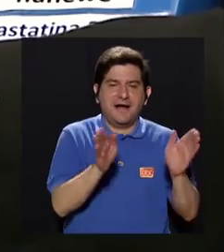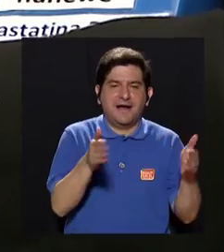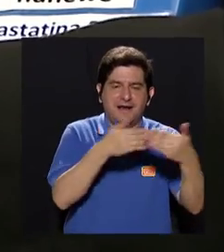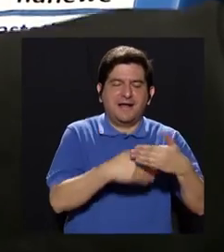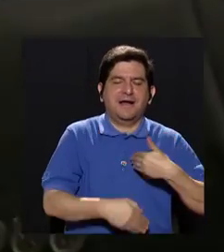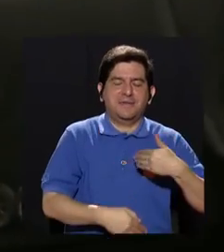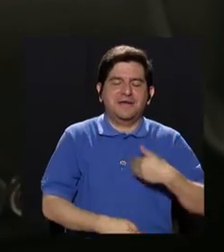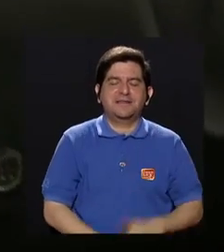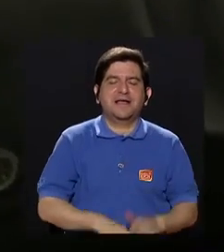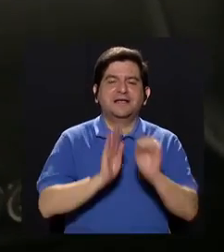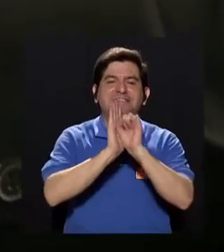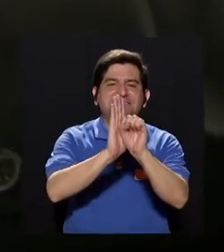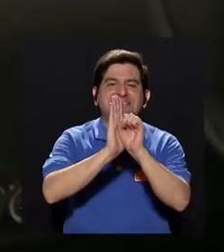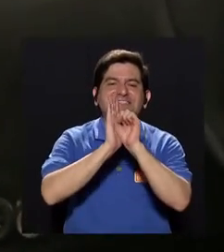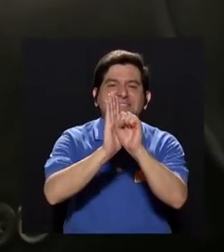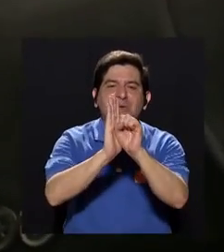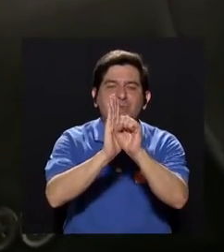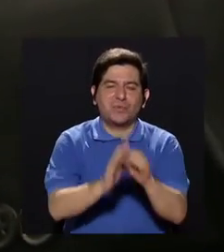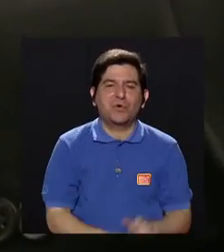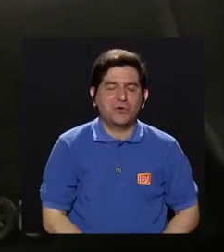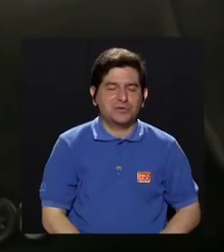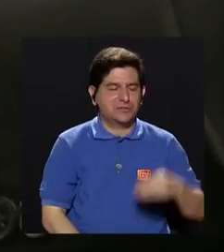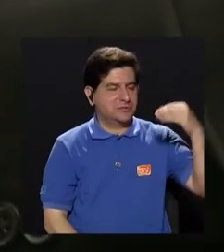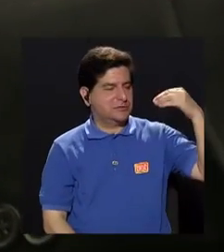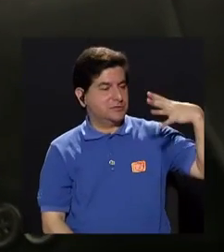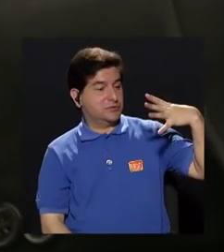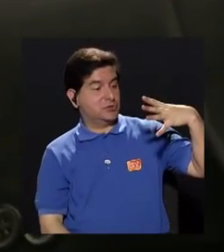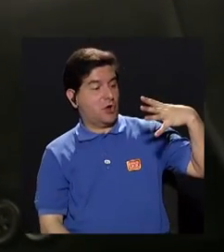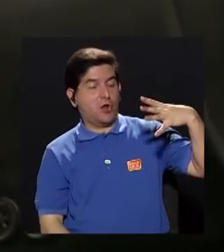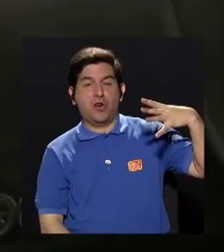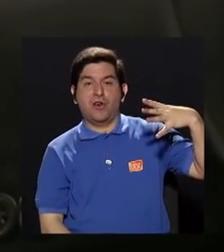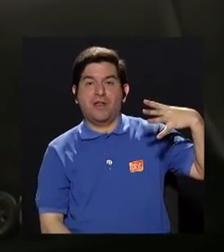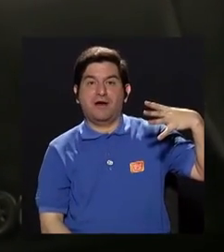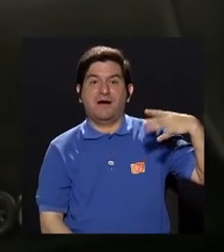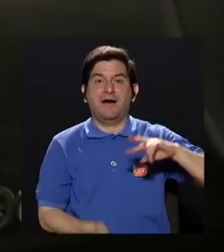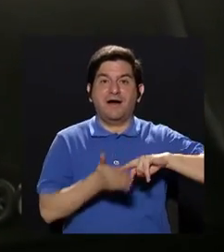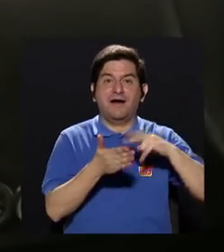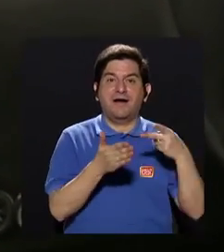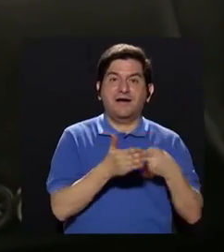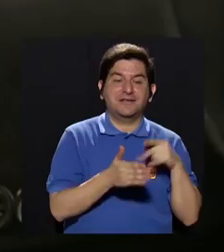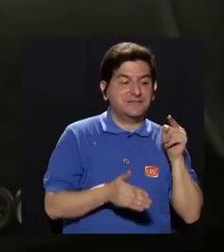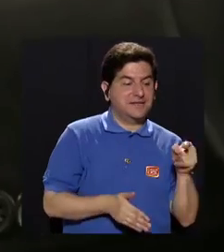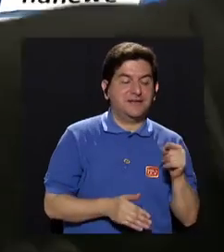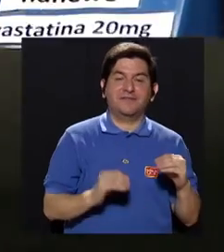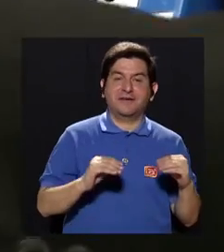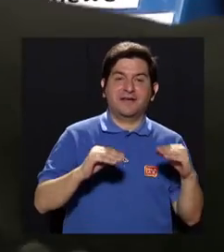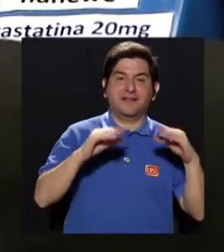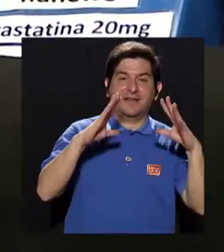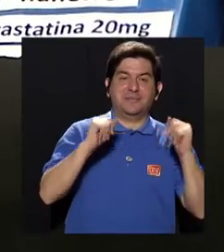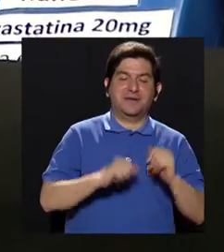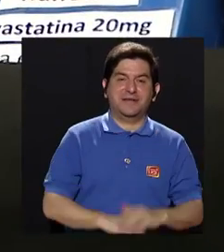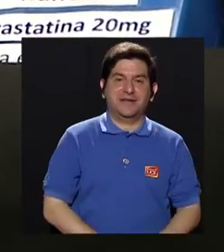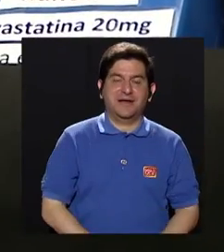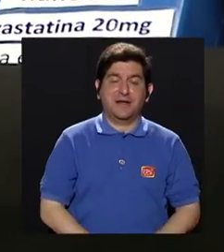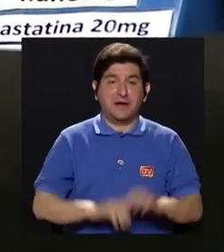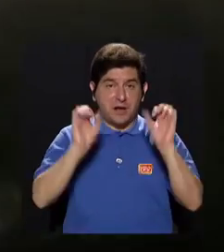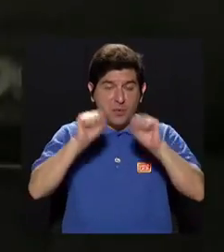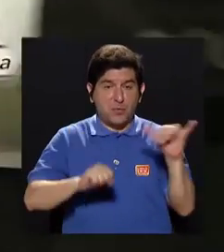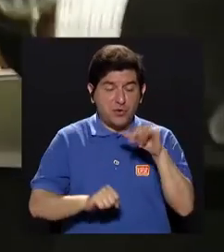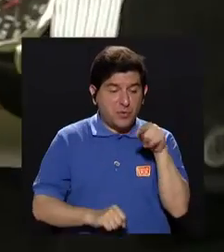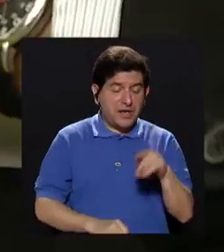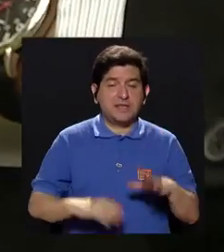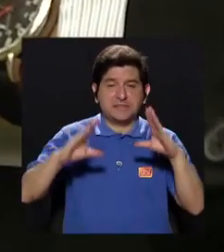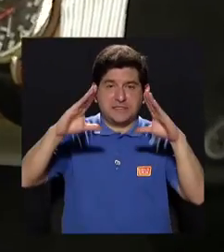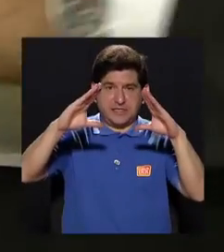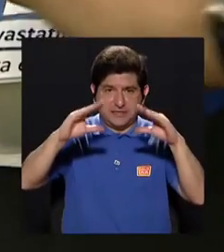pictogramas. Y ponemos un sol haciendo referencia que este medicamento es en la mañana. Puede ser también este que es en la